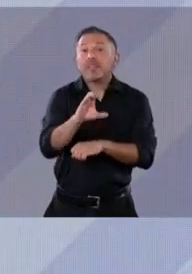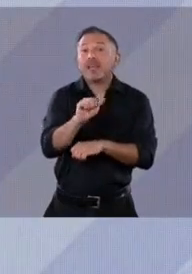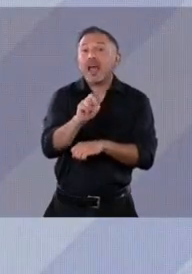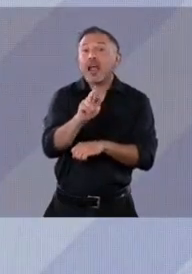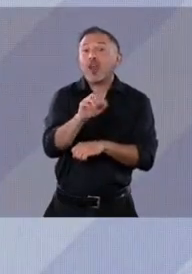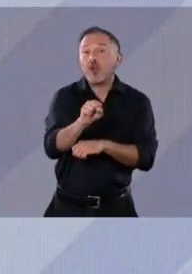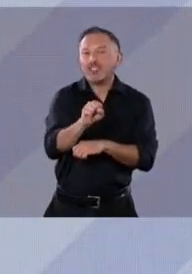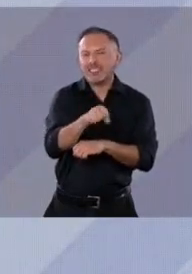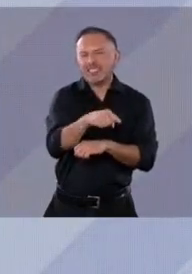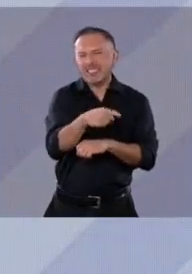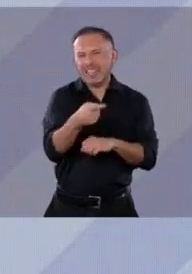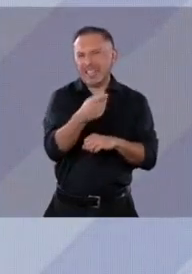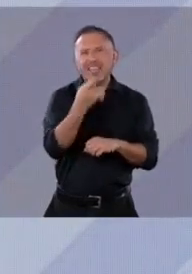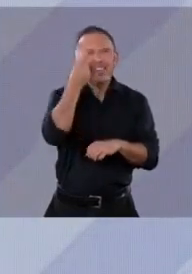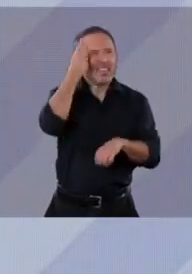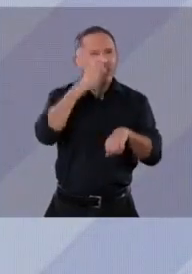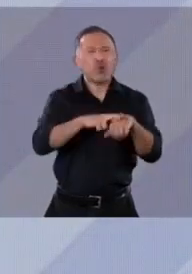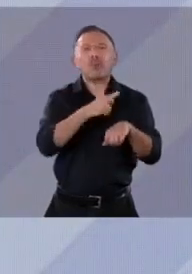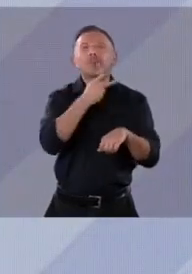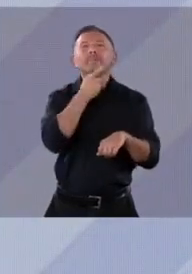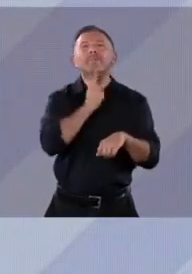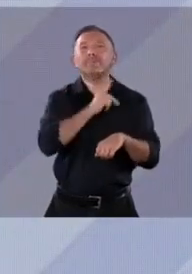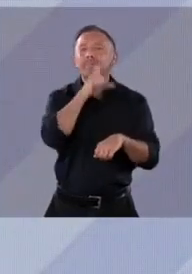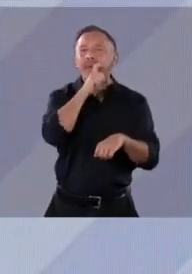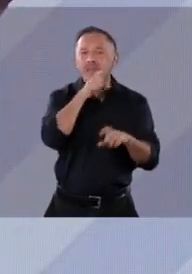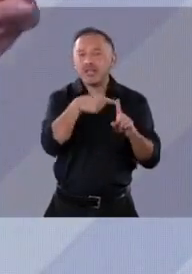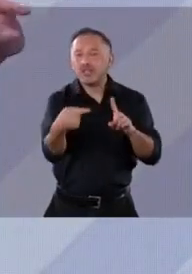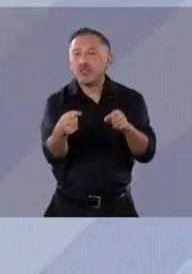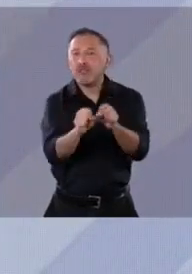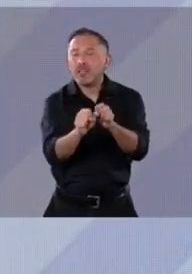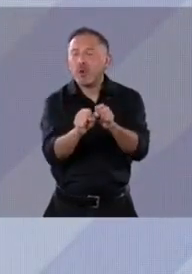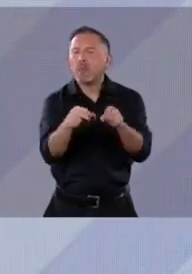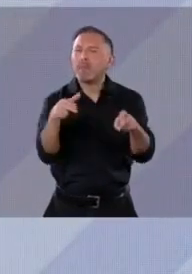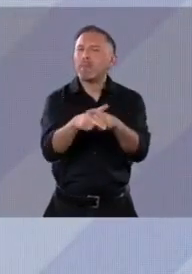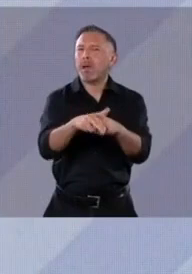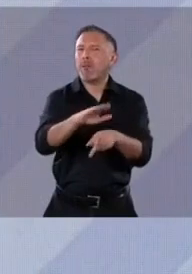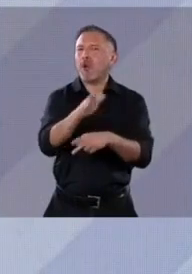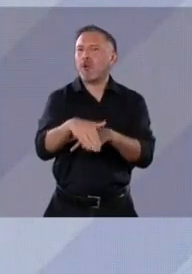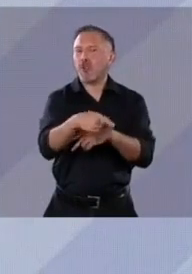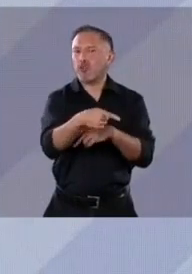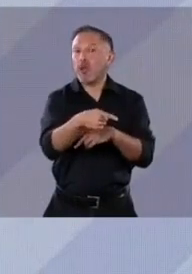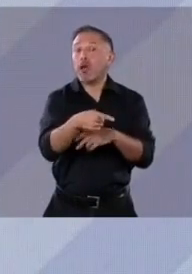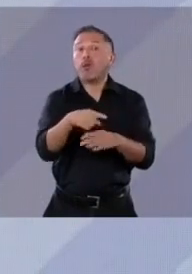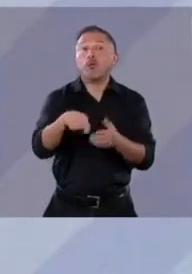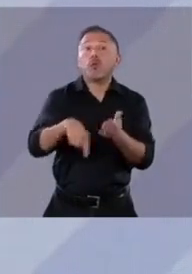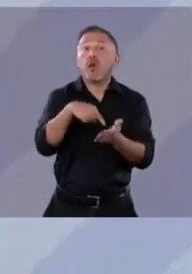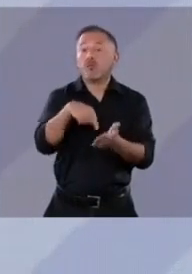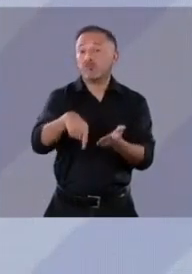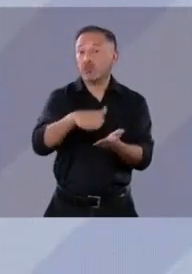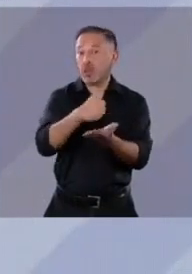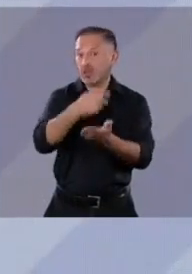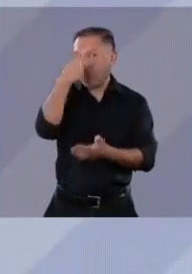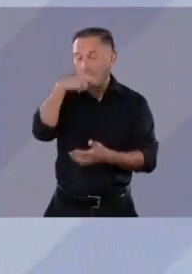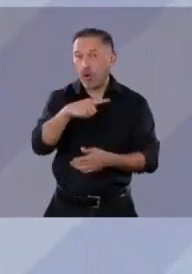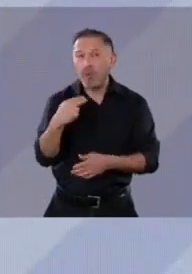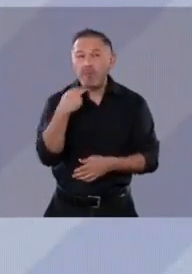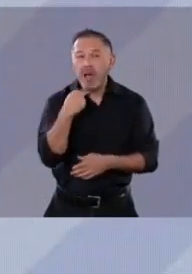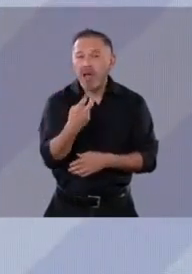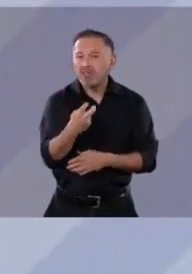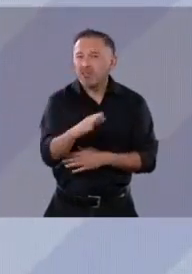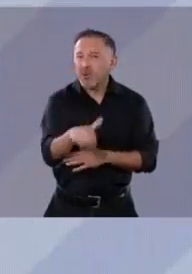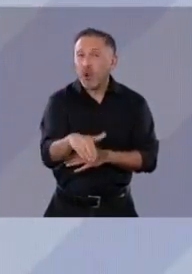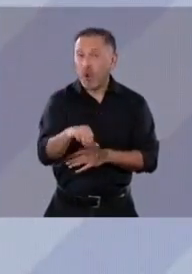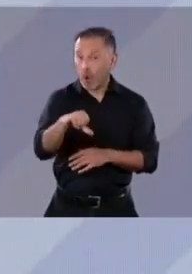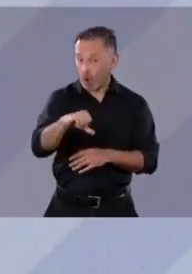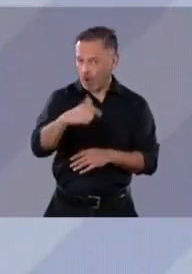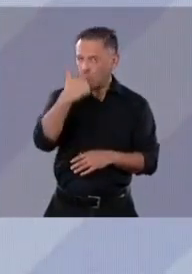del director de Pemex, alto funcionario de aduanas aquí en la Ciudad de México. La revelación que les quiero hacer esta